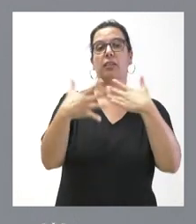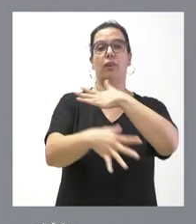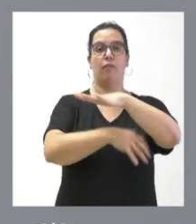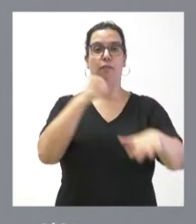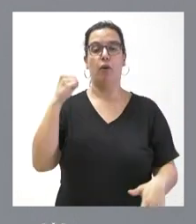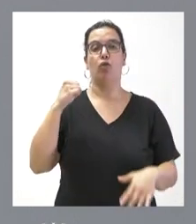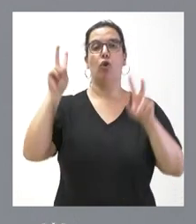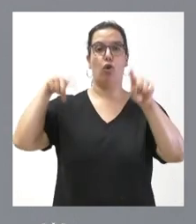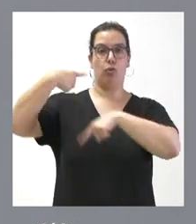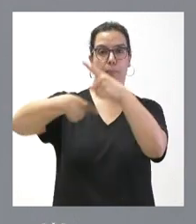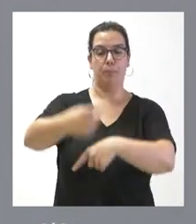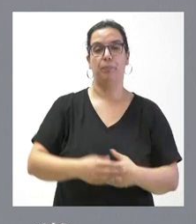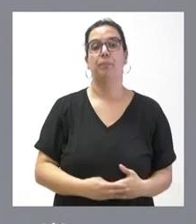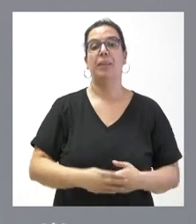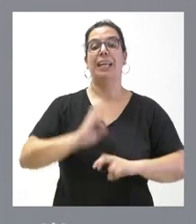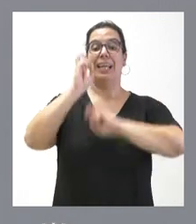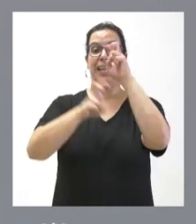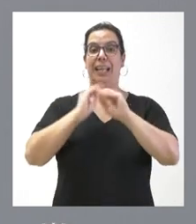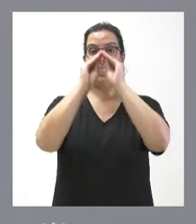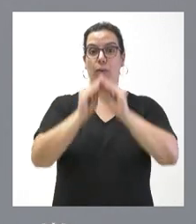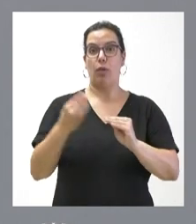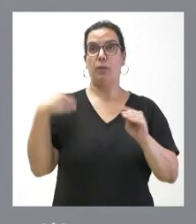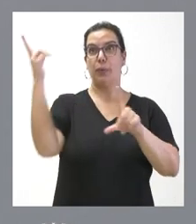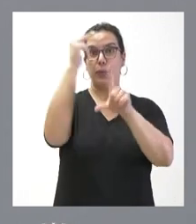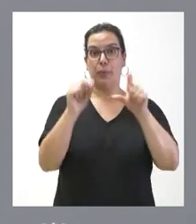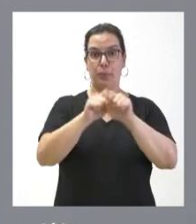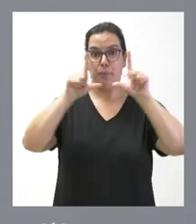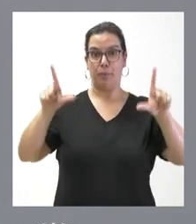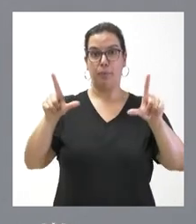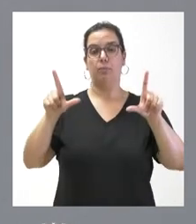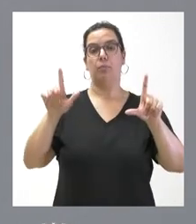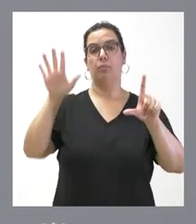Next Generation, la restauración del lienzo oriental.